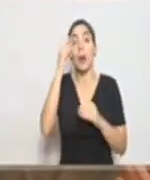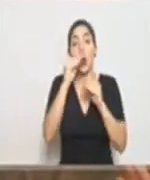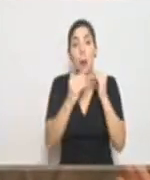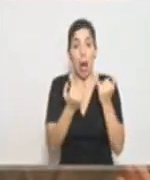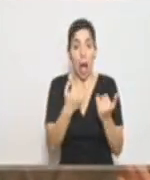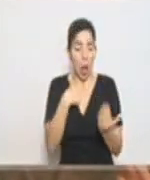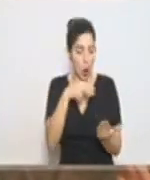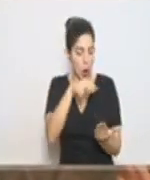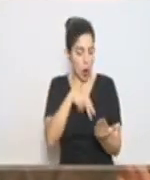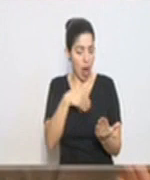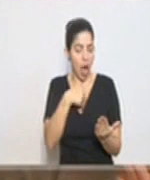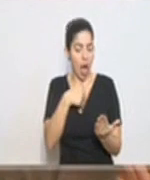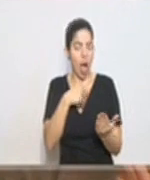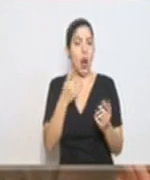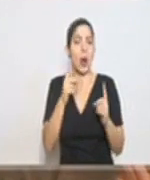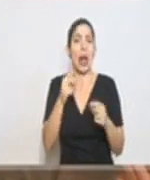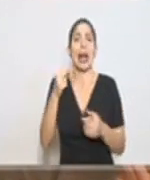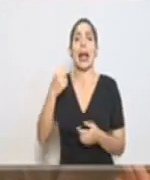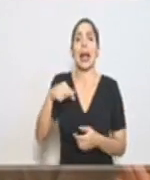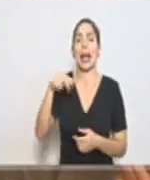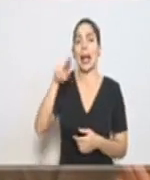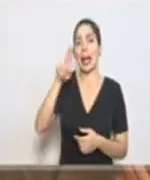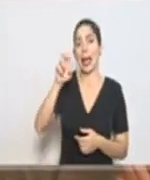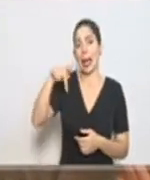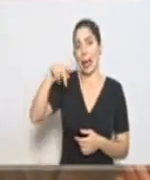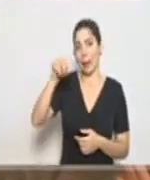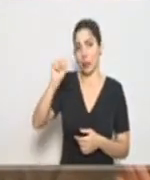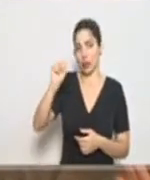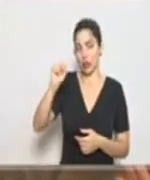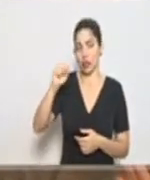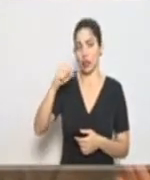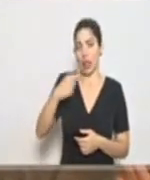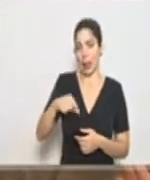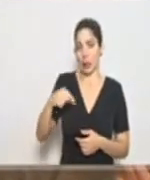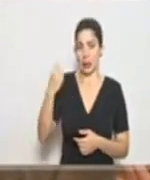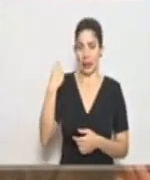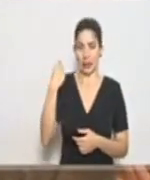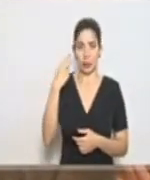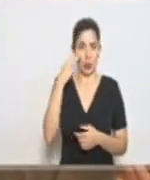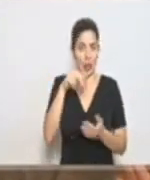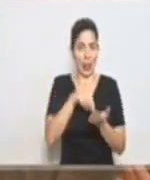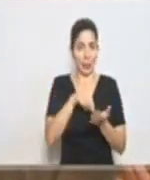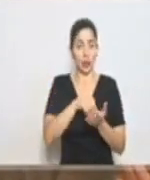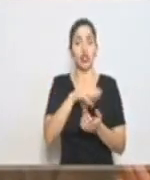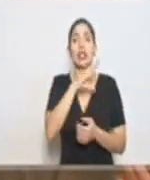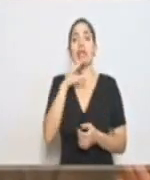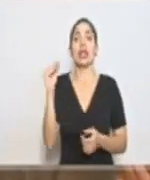tengo ahorita registrados son Quepos, que